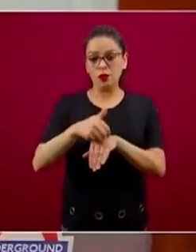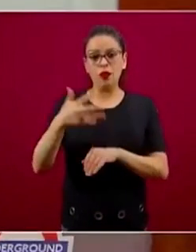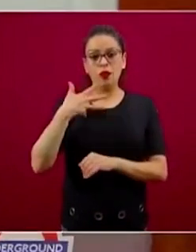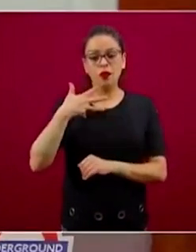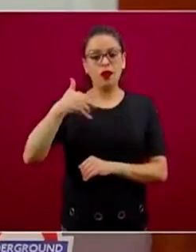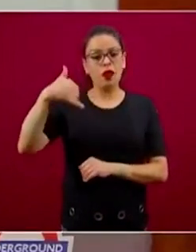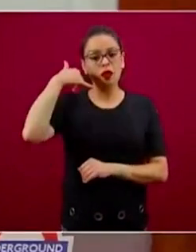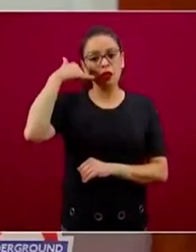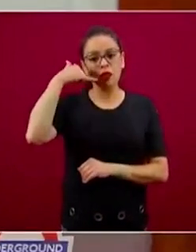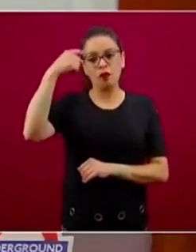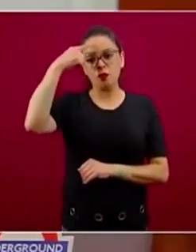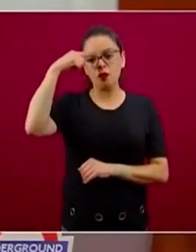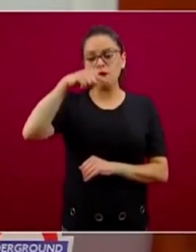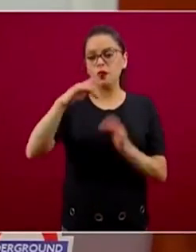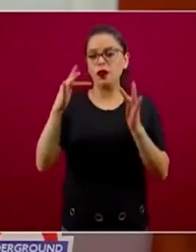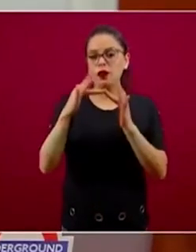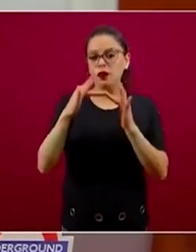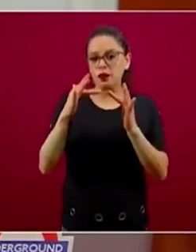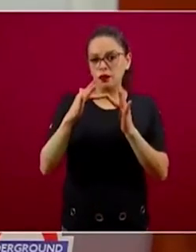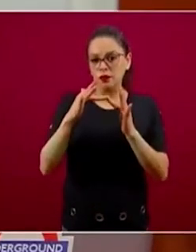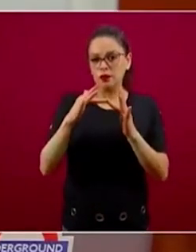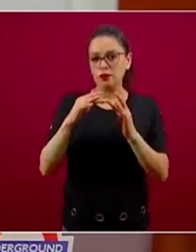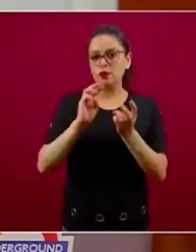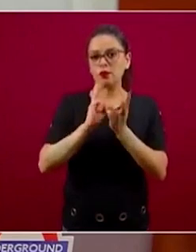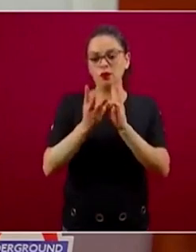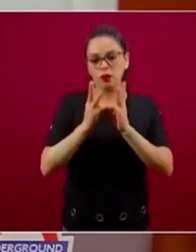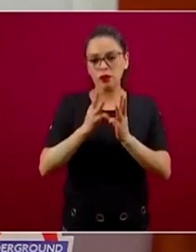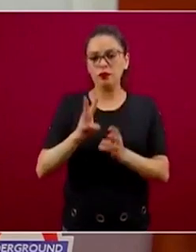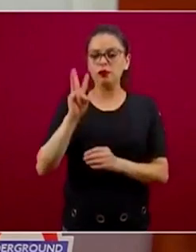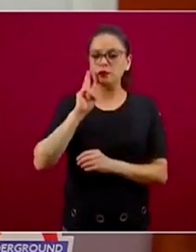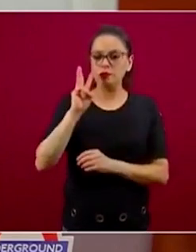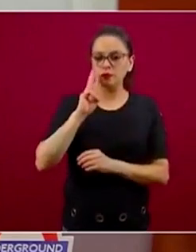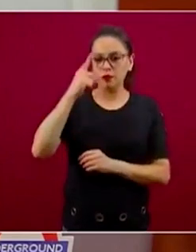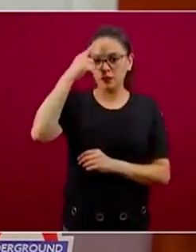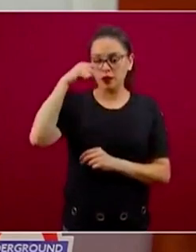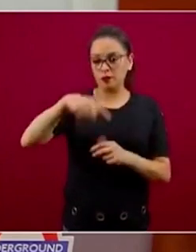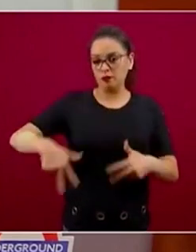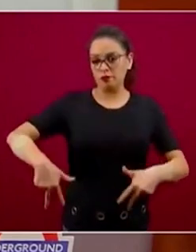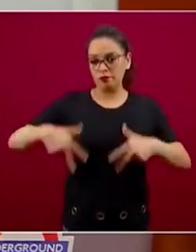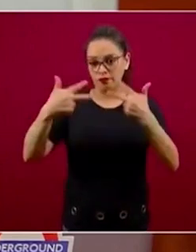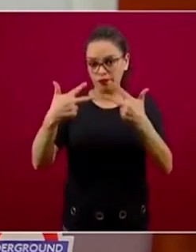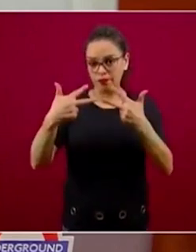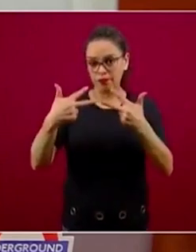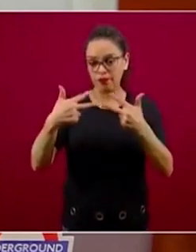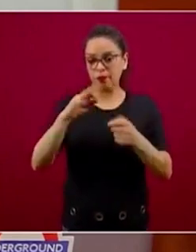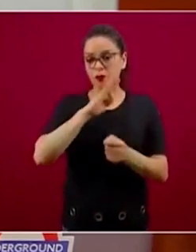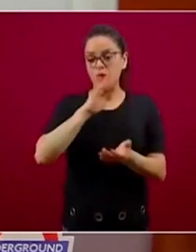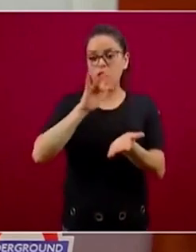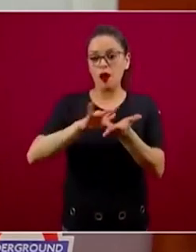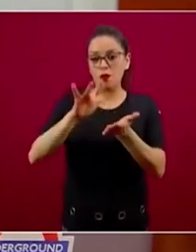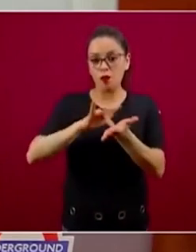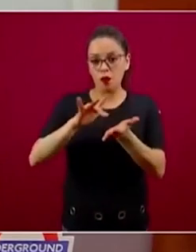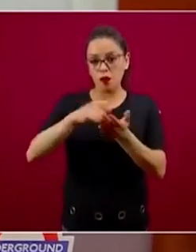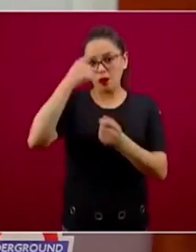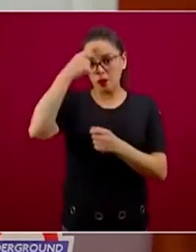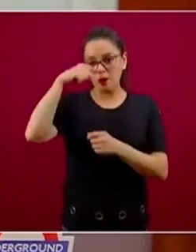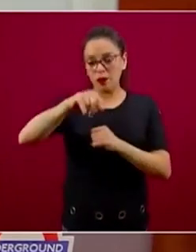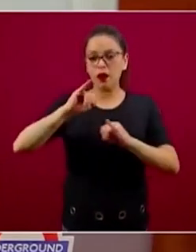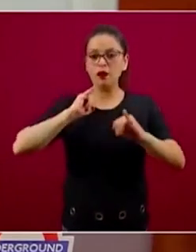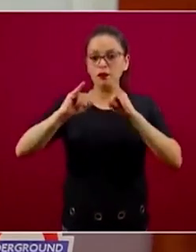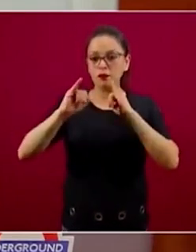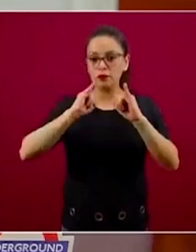para WhatsApp, para videollamadas que puedan interpretar lo que una persona con